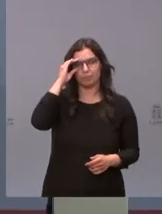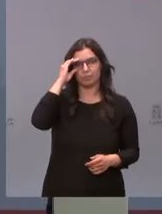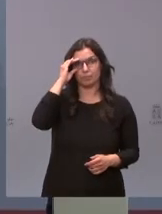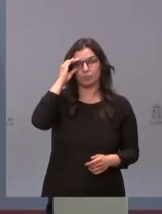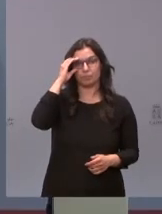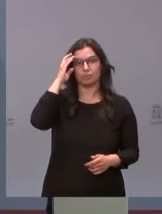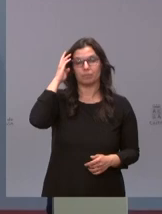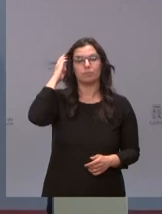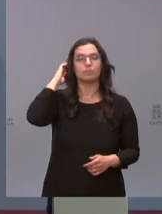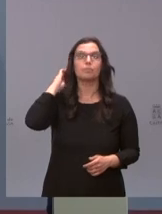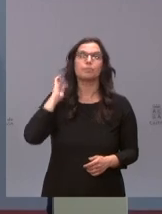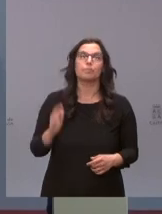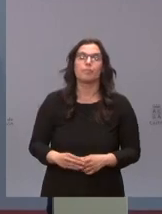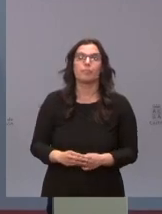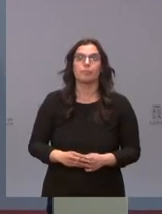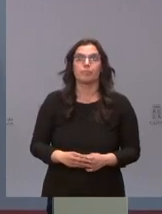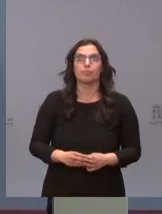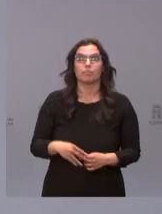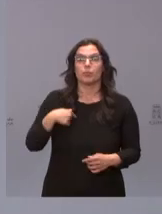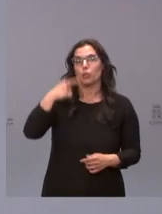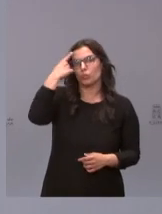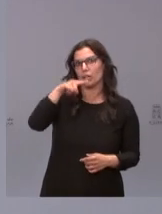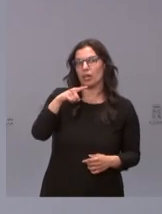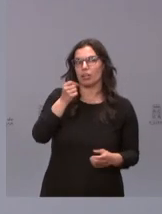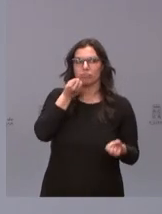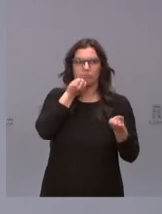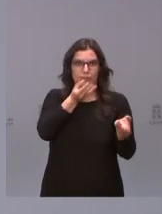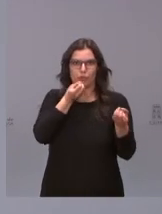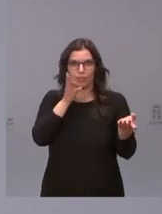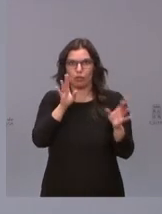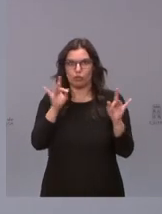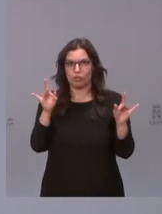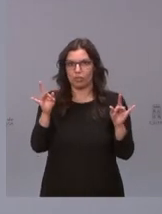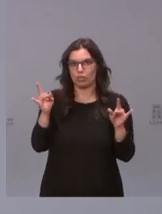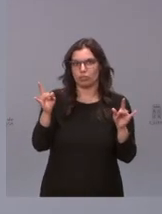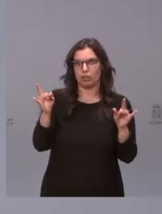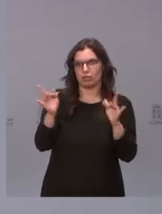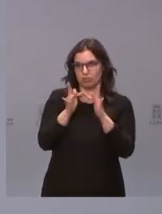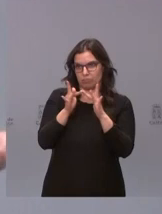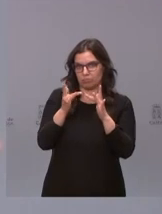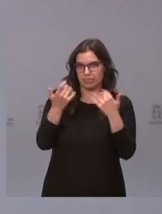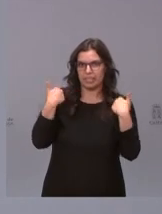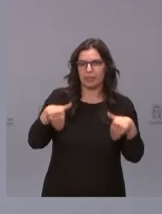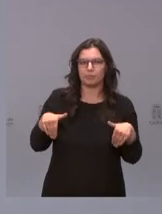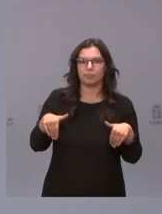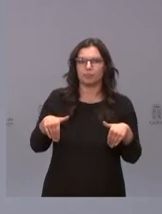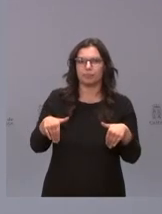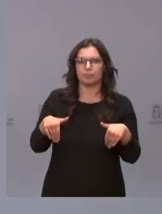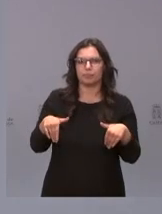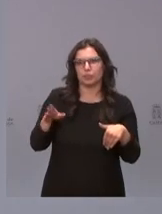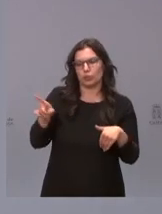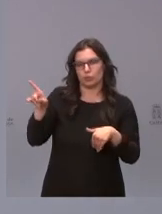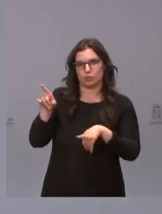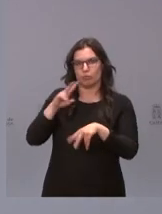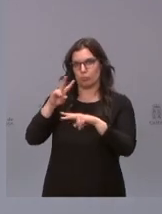Bueno me consta que ha habido información partido de experiencia que yo le remito al